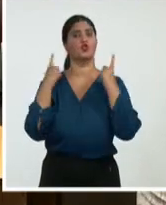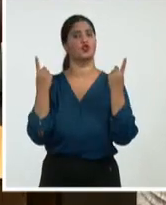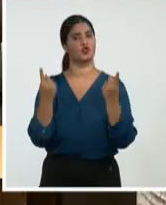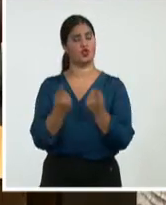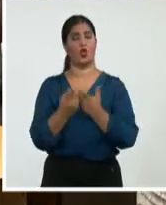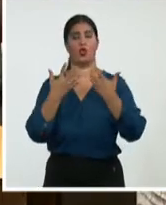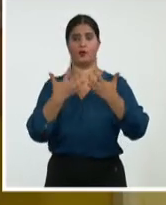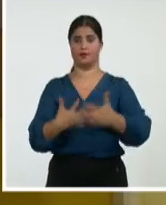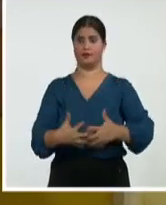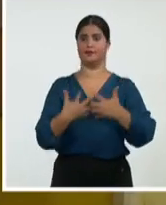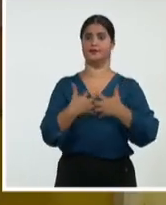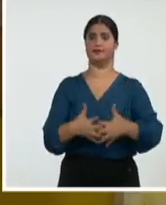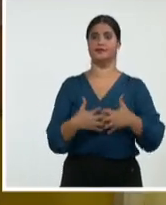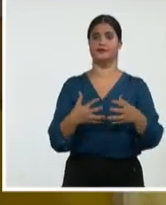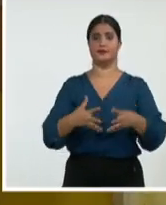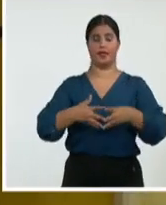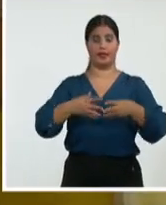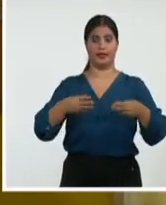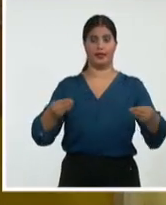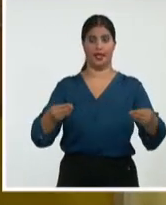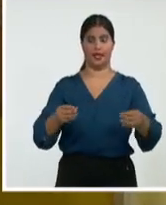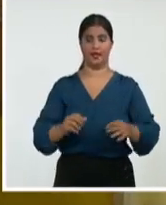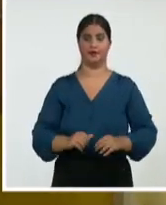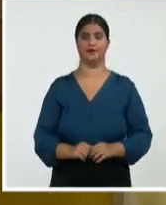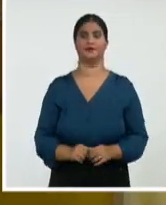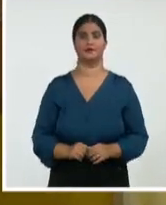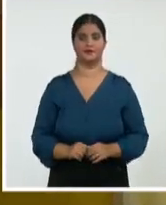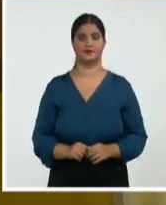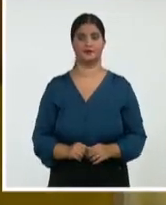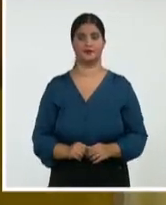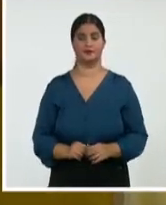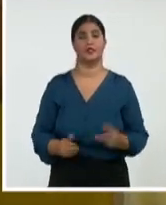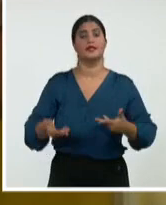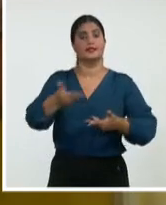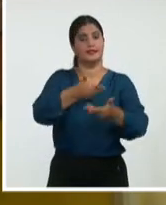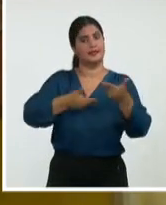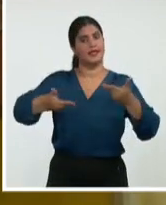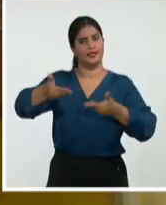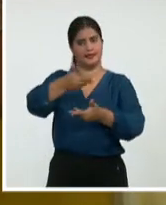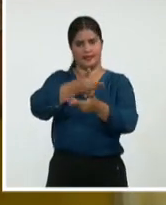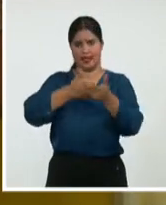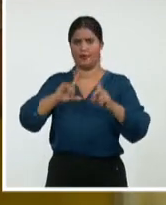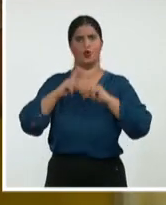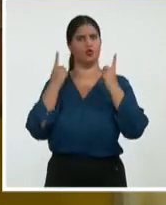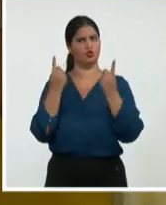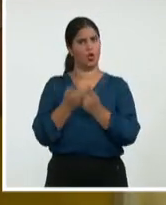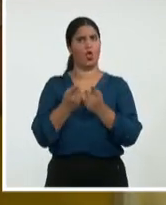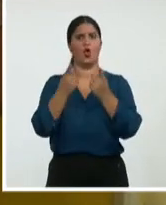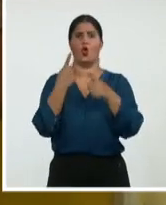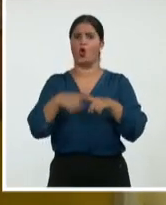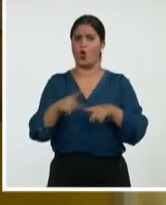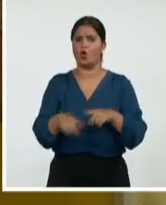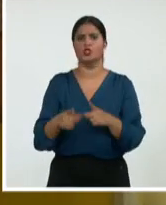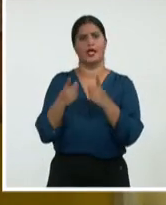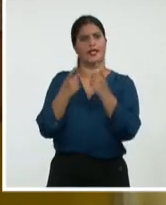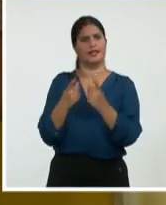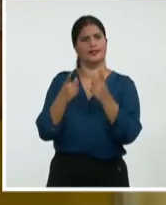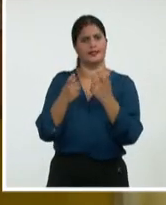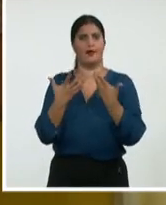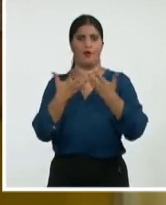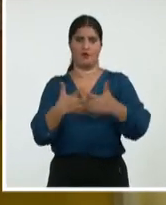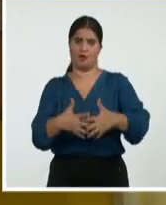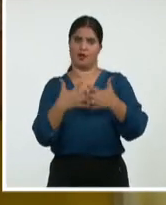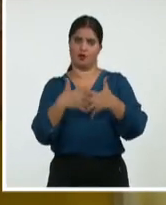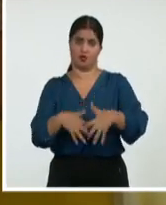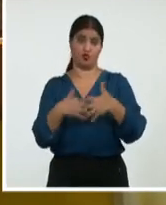y por tal motivo se intercambió con ellos sobre sus preocupaciones y limitaciones para producir más. Cuando usted va a elaborar